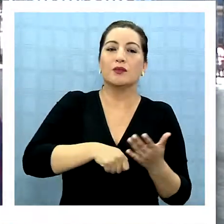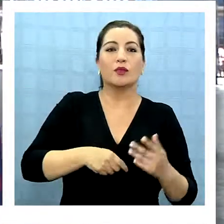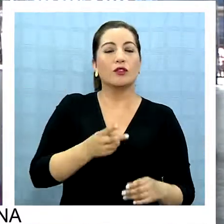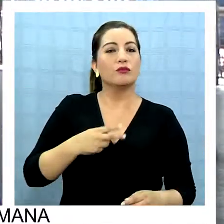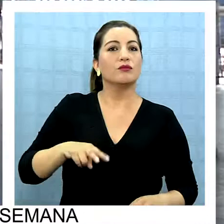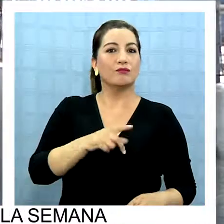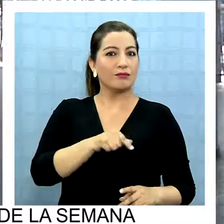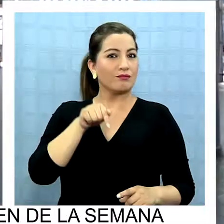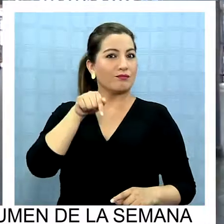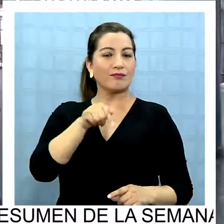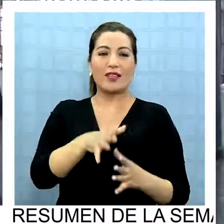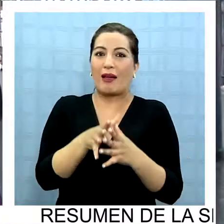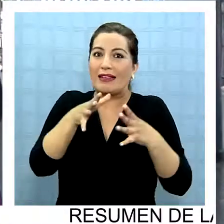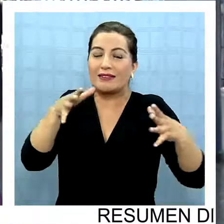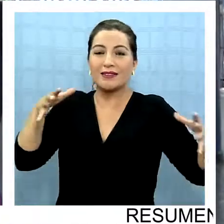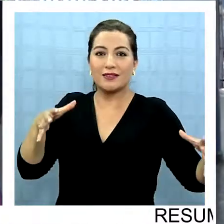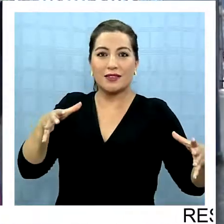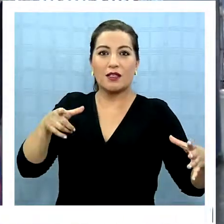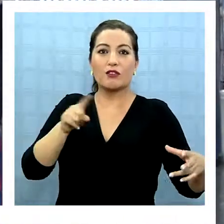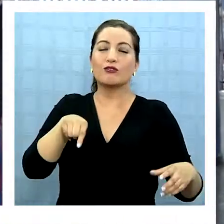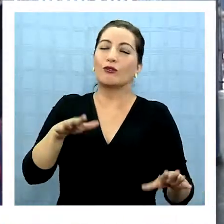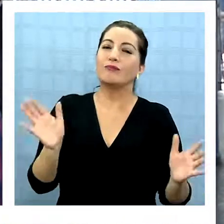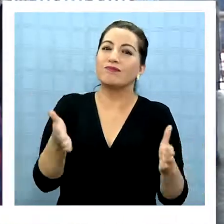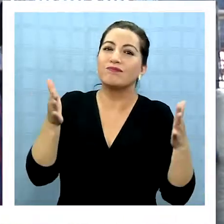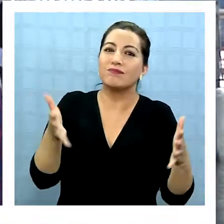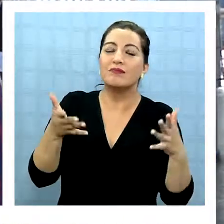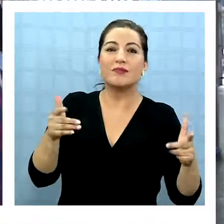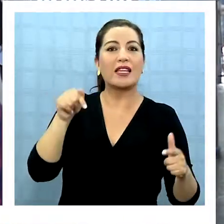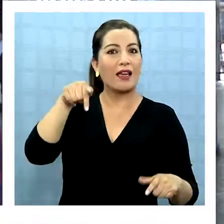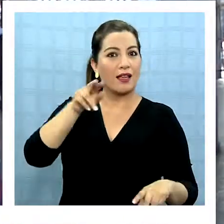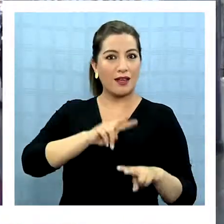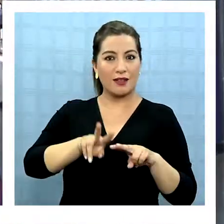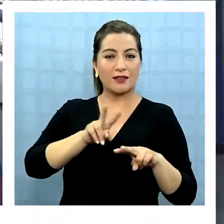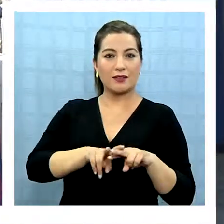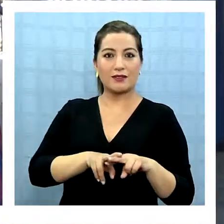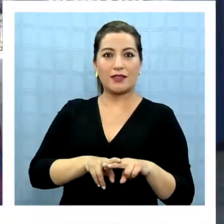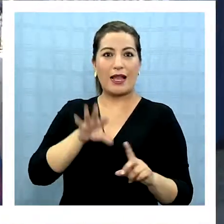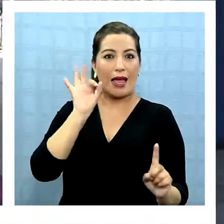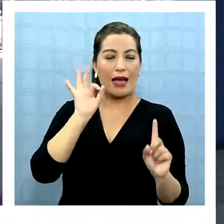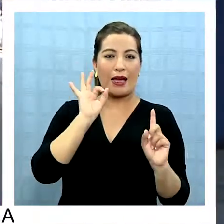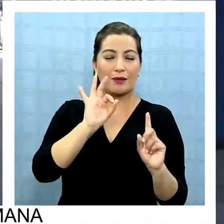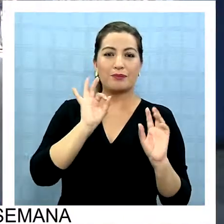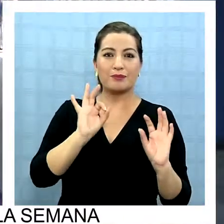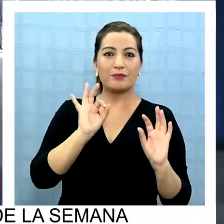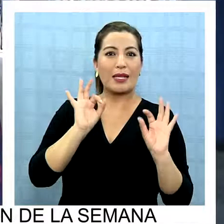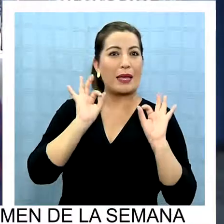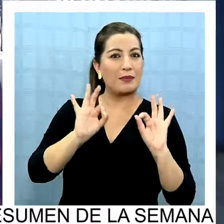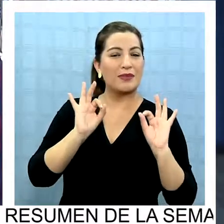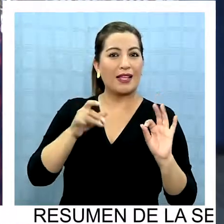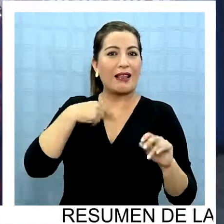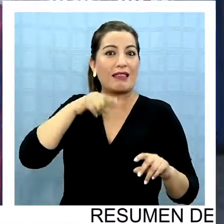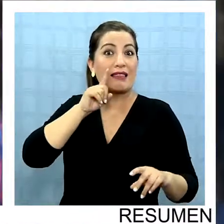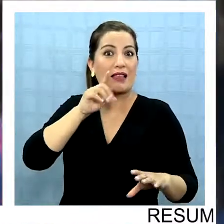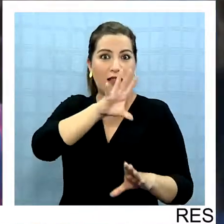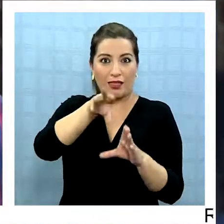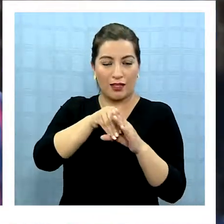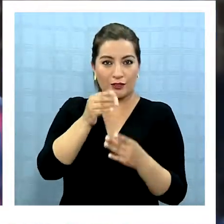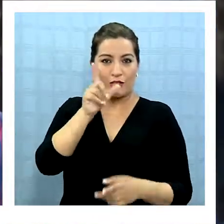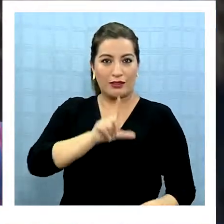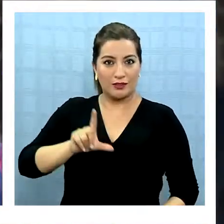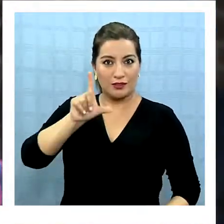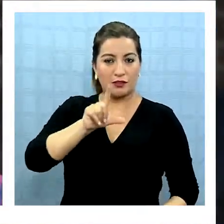Nuestra oferta está hoy día motivada y orientada hacia las especialidades que tiene nuestro establecimiento.